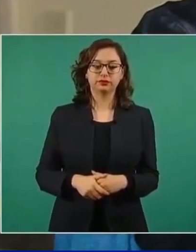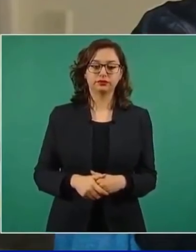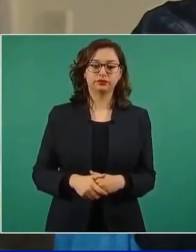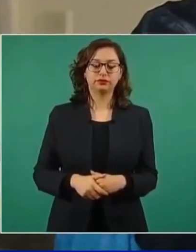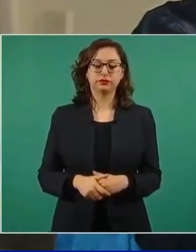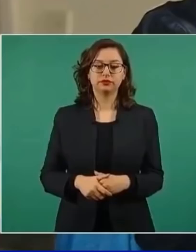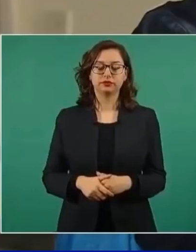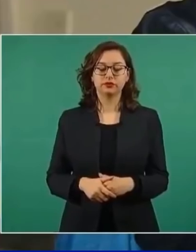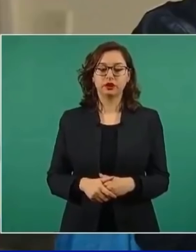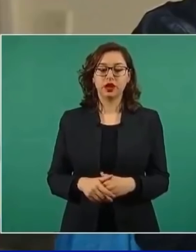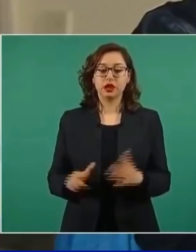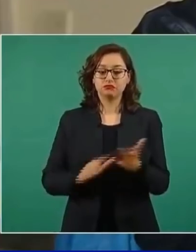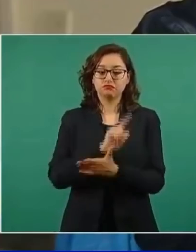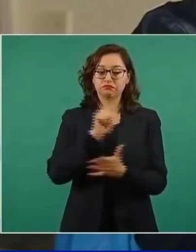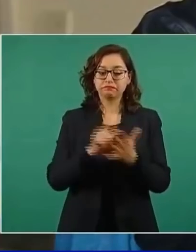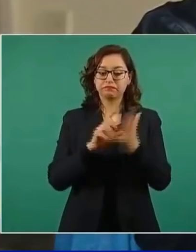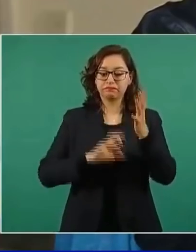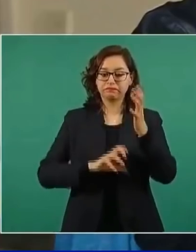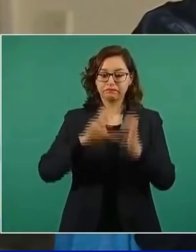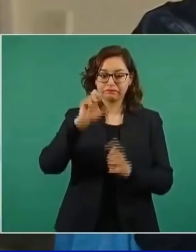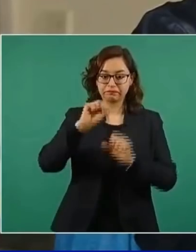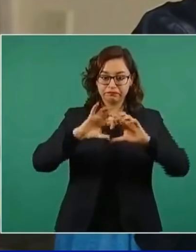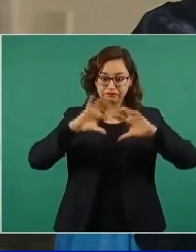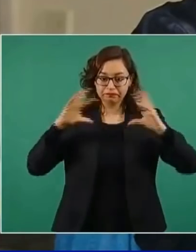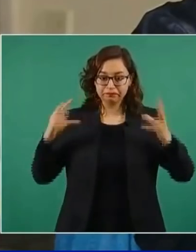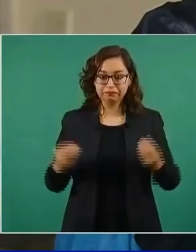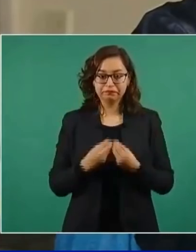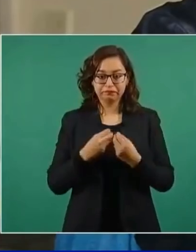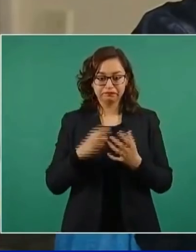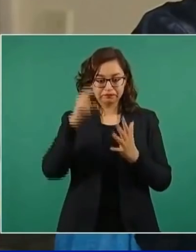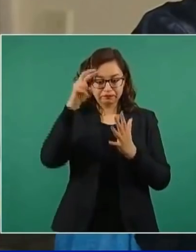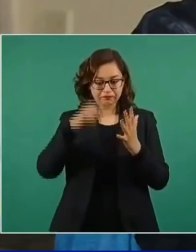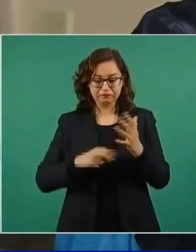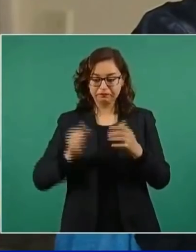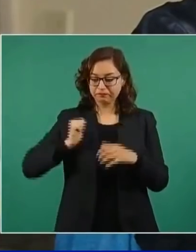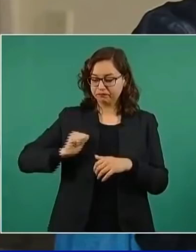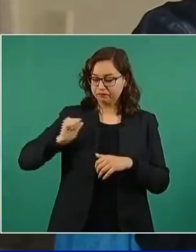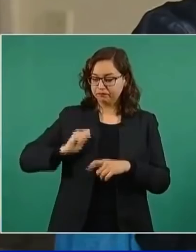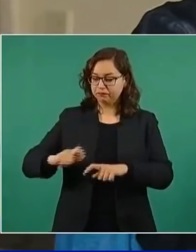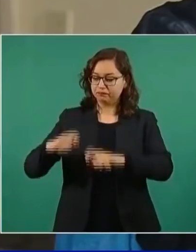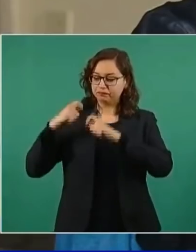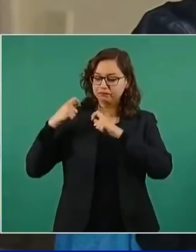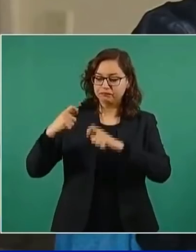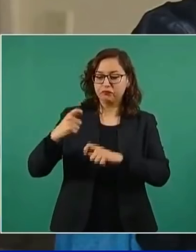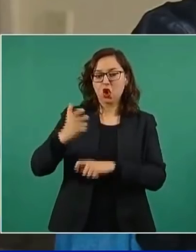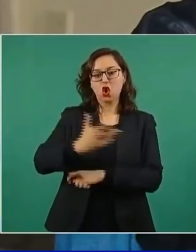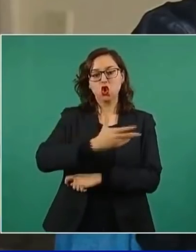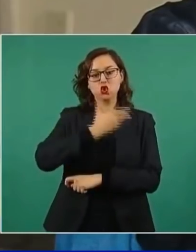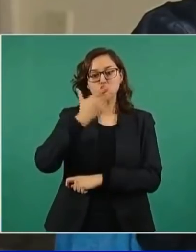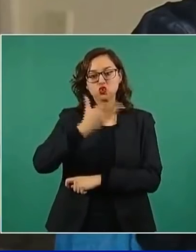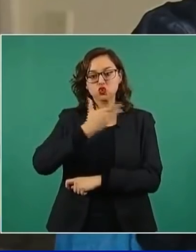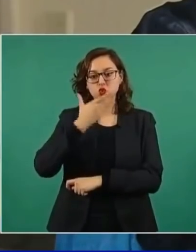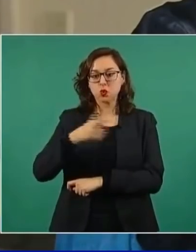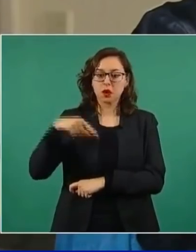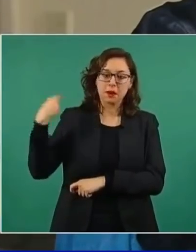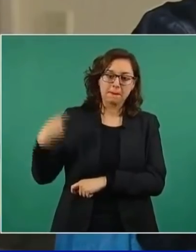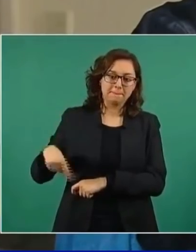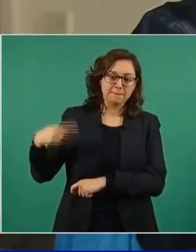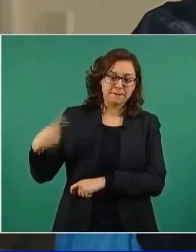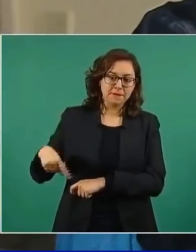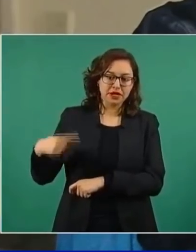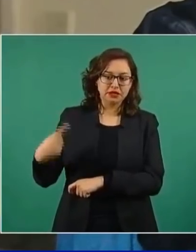constitucional, la tradicionalista, formalista, ortodoxa, nacionalista,